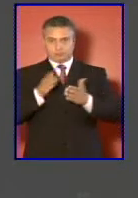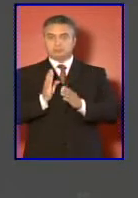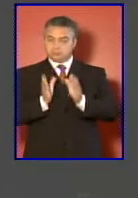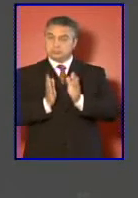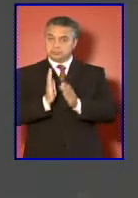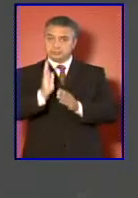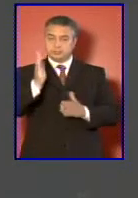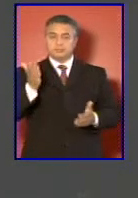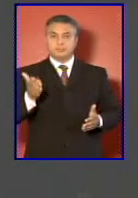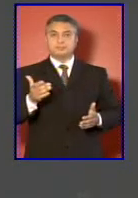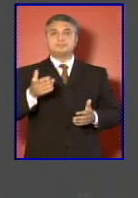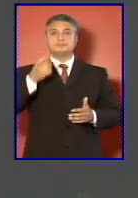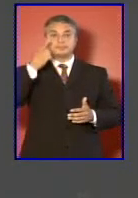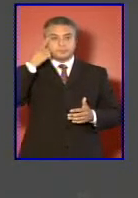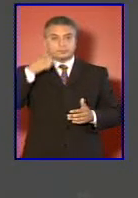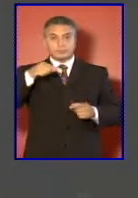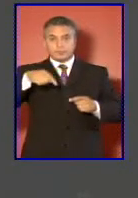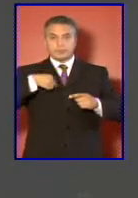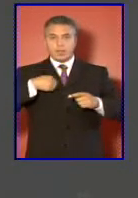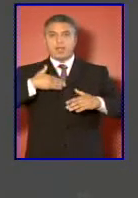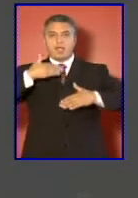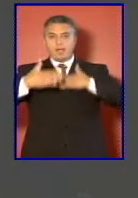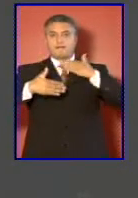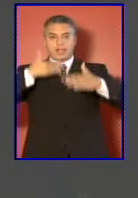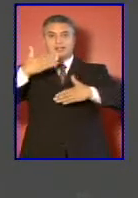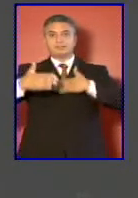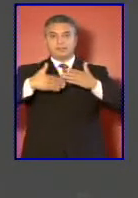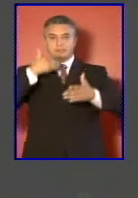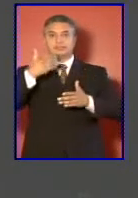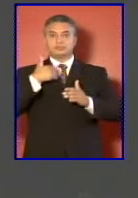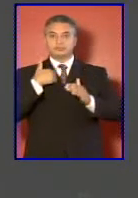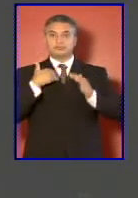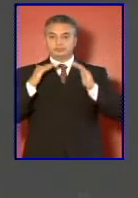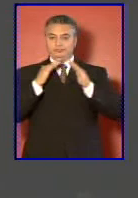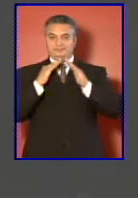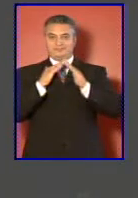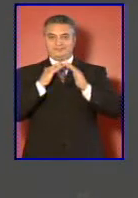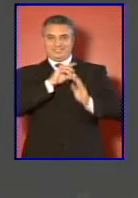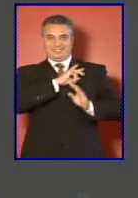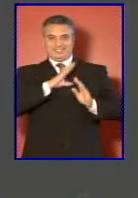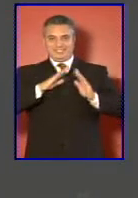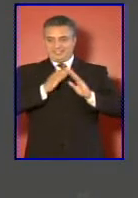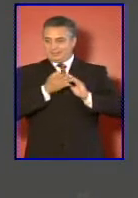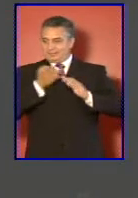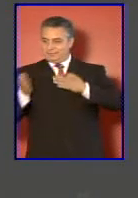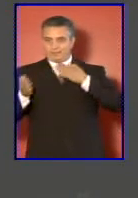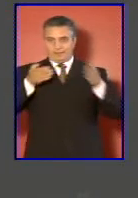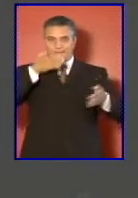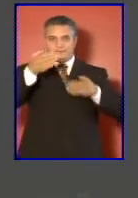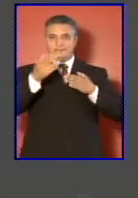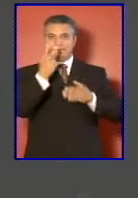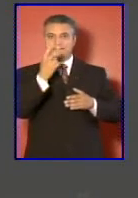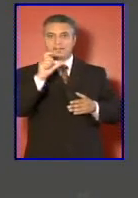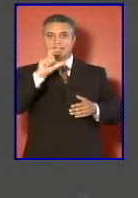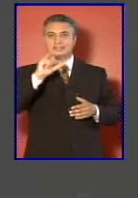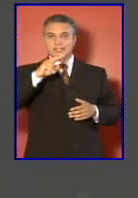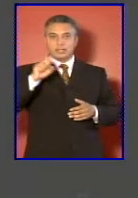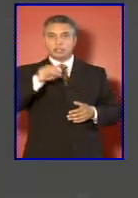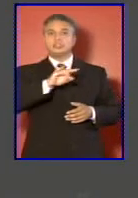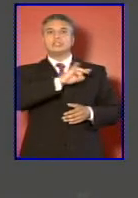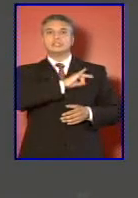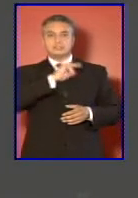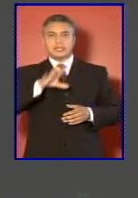Pero dado los avances que hemos ido logrando con nuestros vecinos Chile decidió ir más allá e